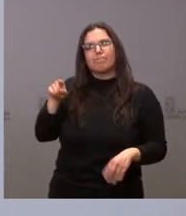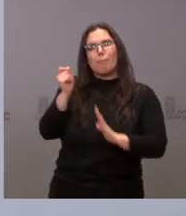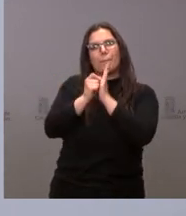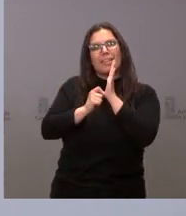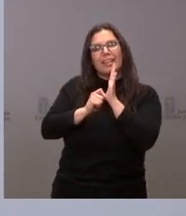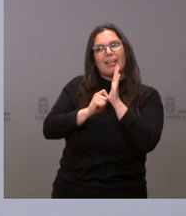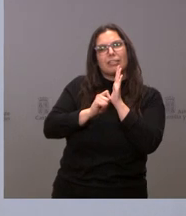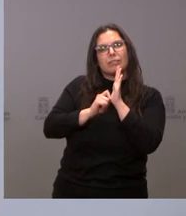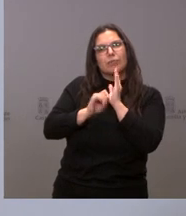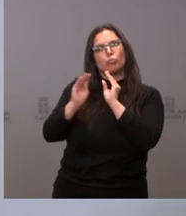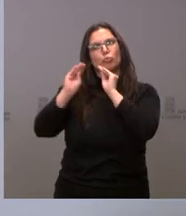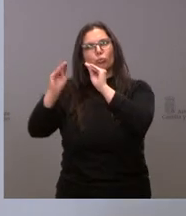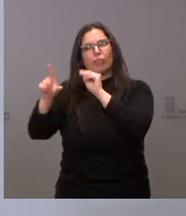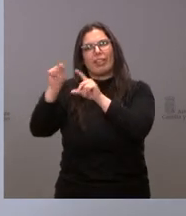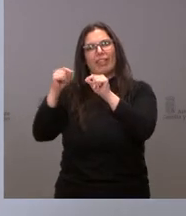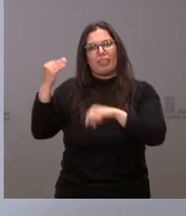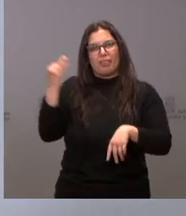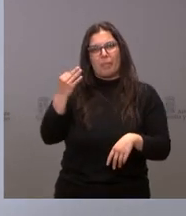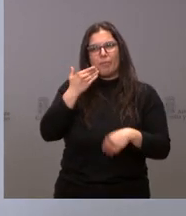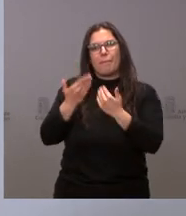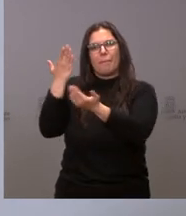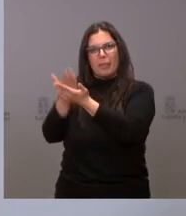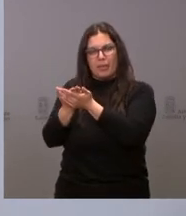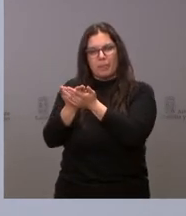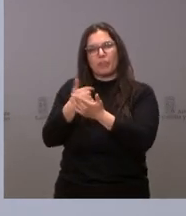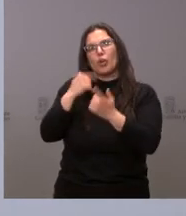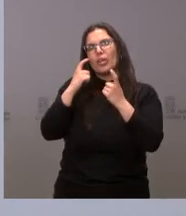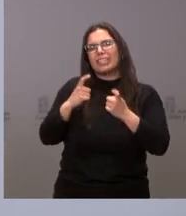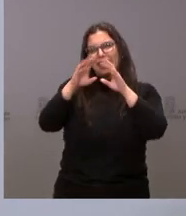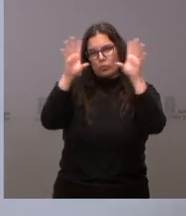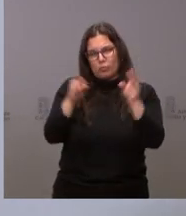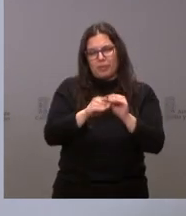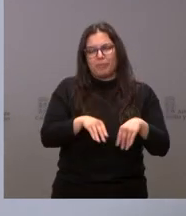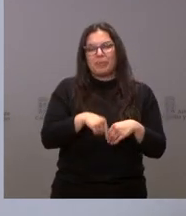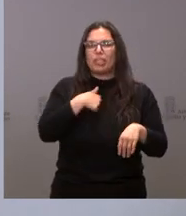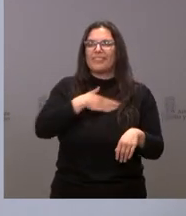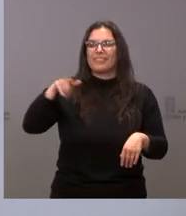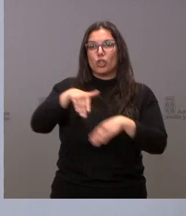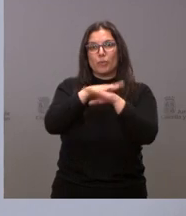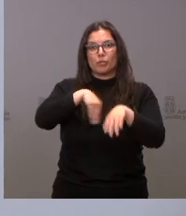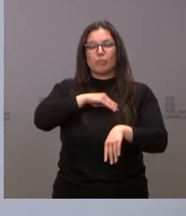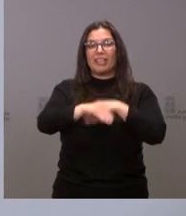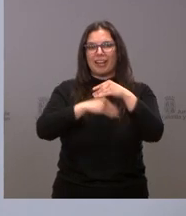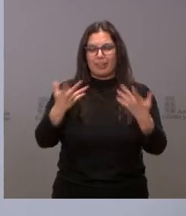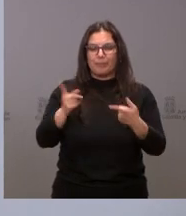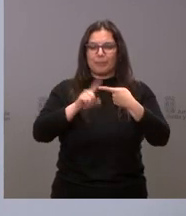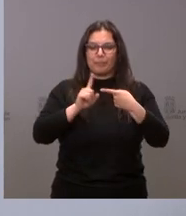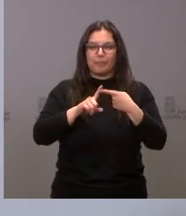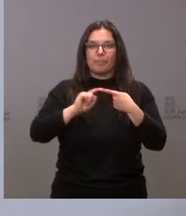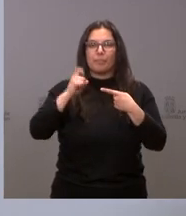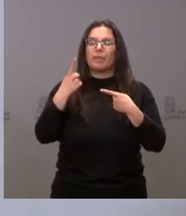de medidas. Yo voy a intentar resumirlo. Por un lado, que los